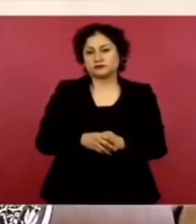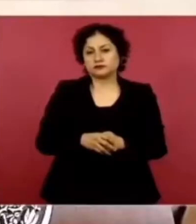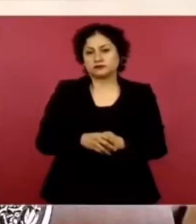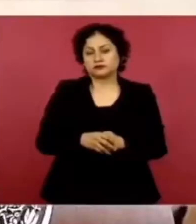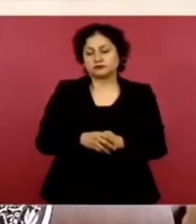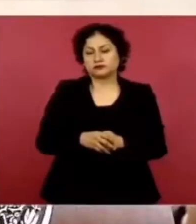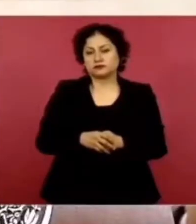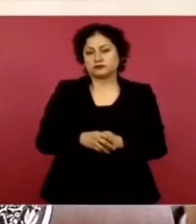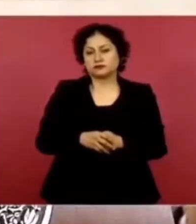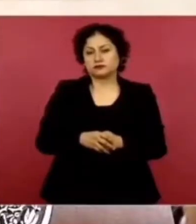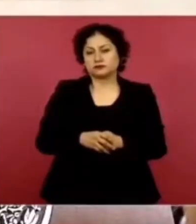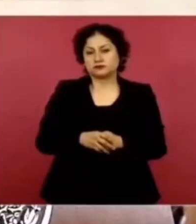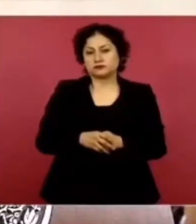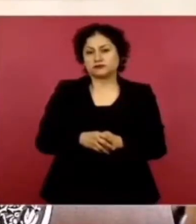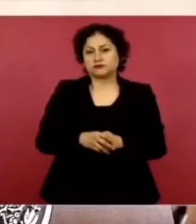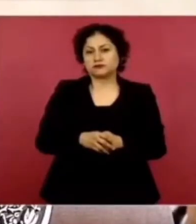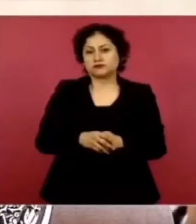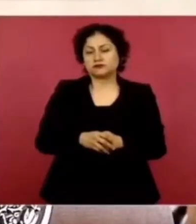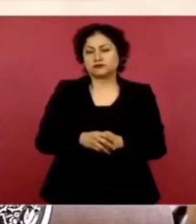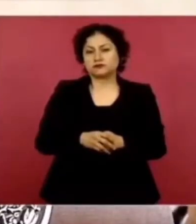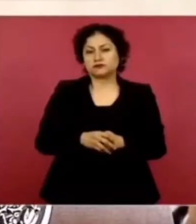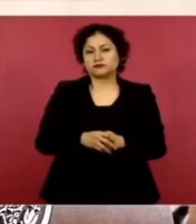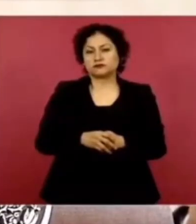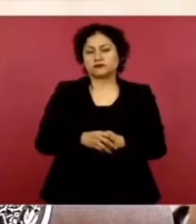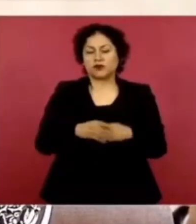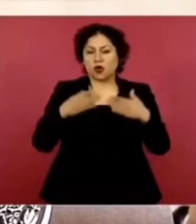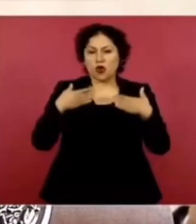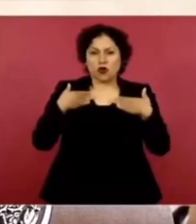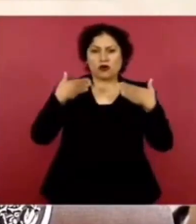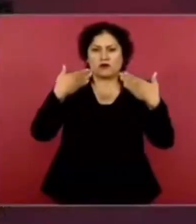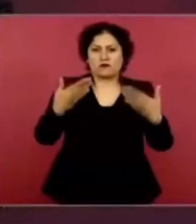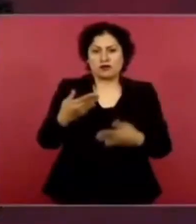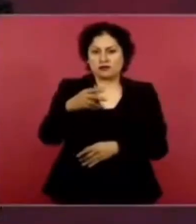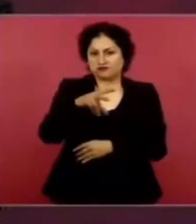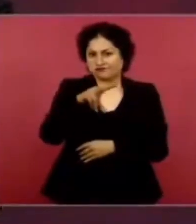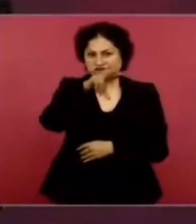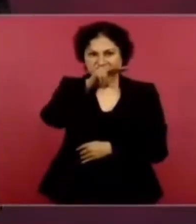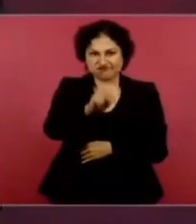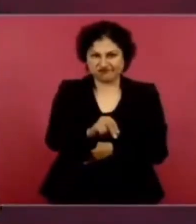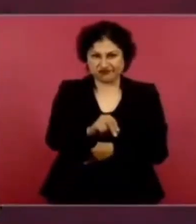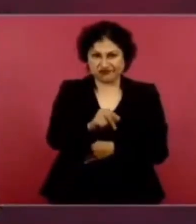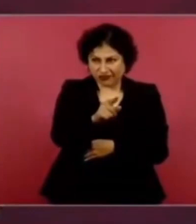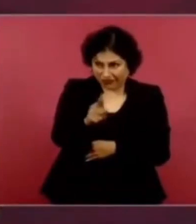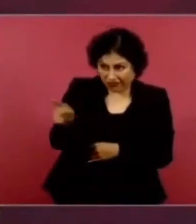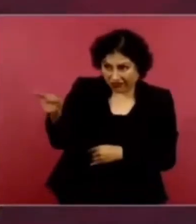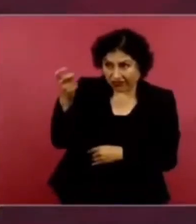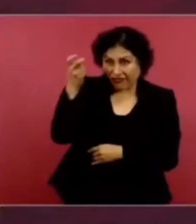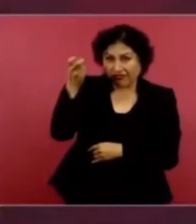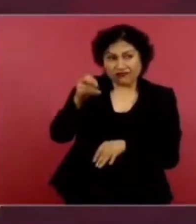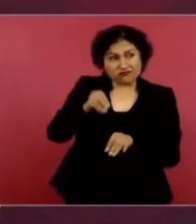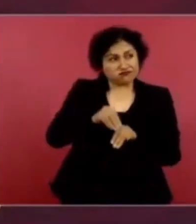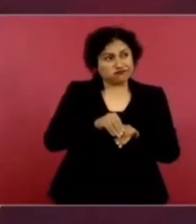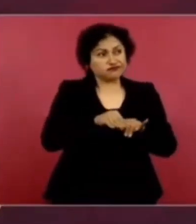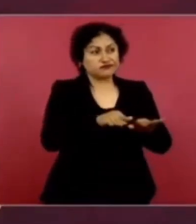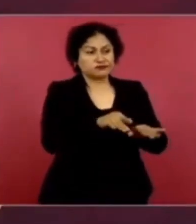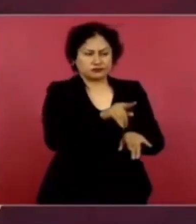a esos mensajes, es de gente muy perversa, yo siempre he sostenido